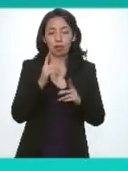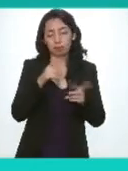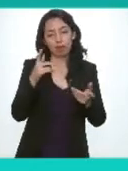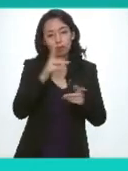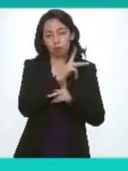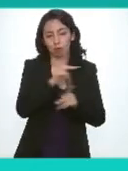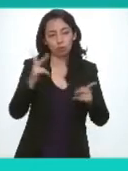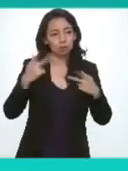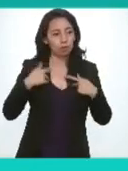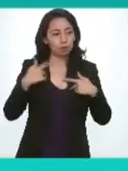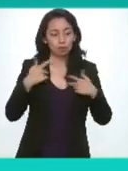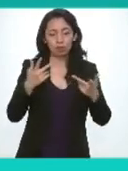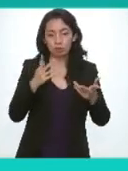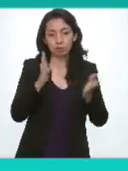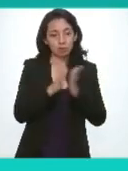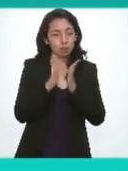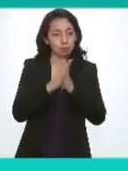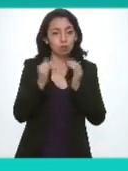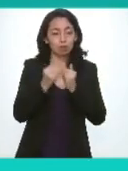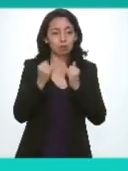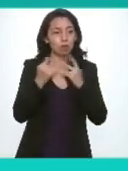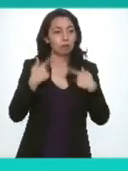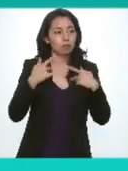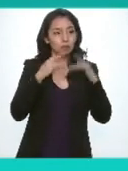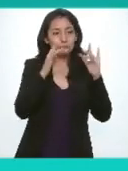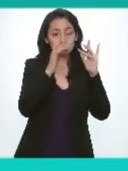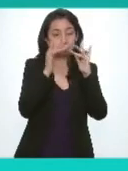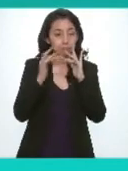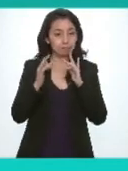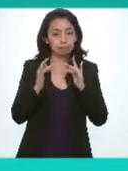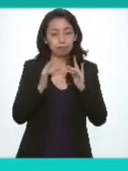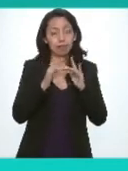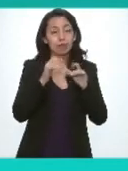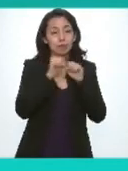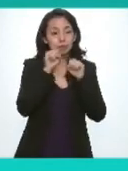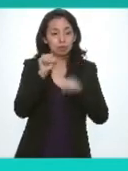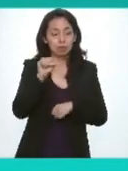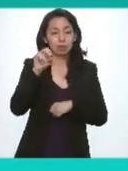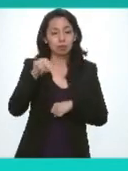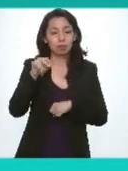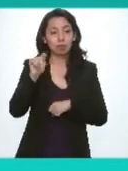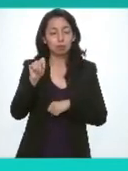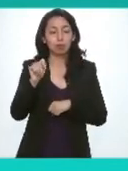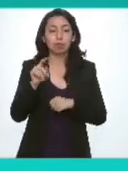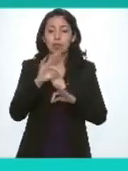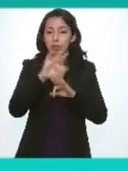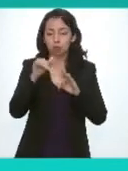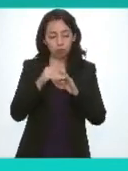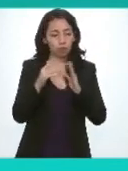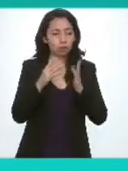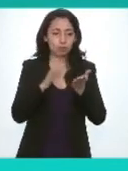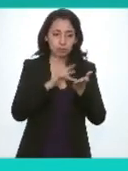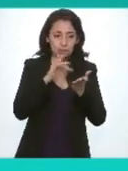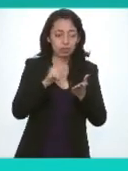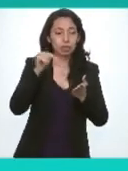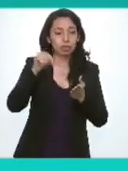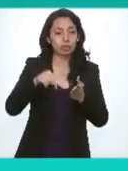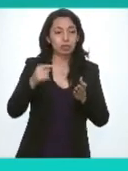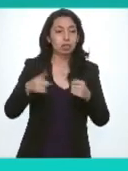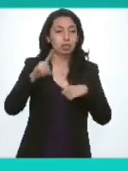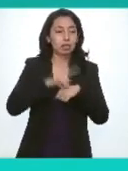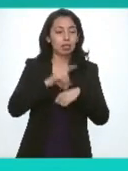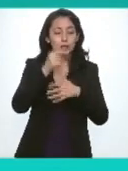a las personas integrantes de todas las comisiones ordinarias del sistema nacional de transparencia pues este día